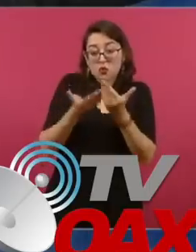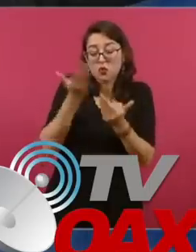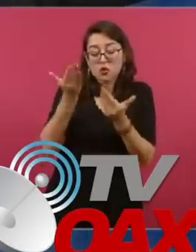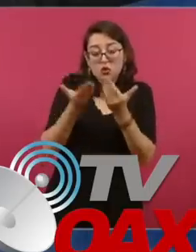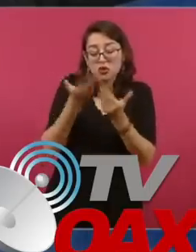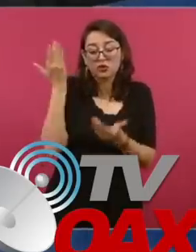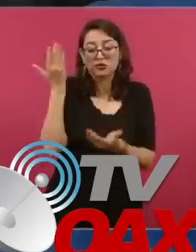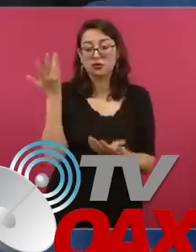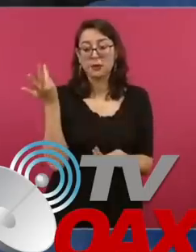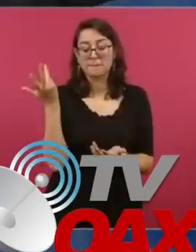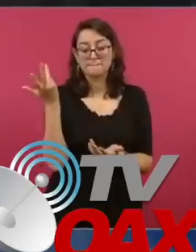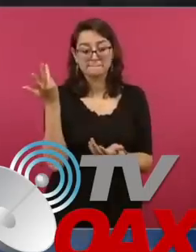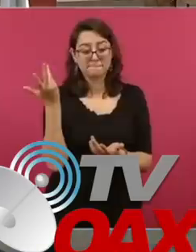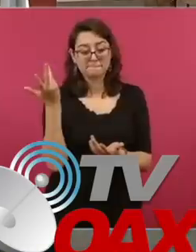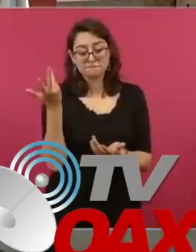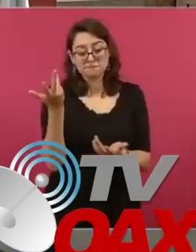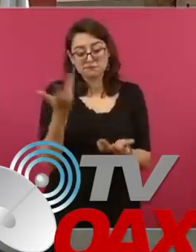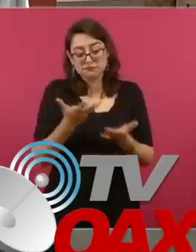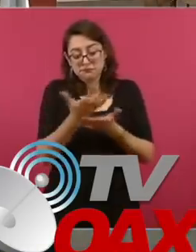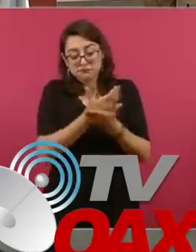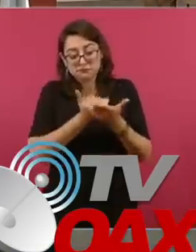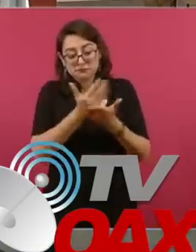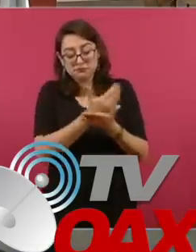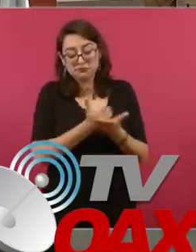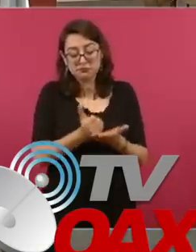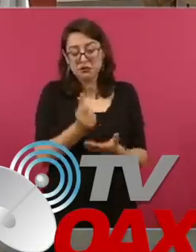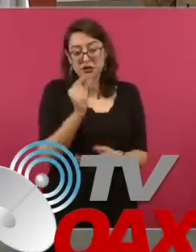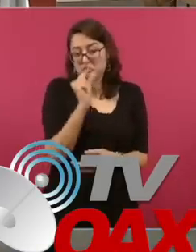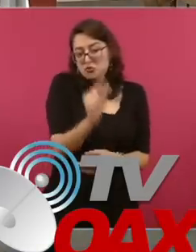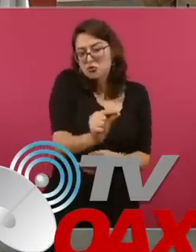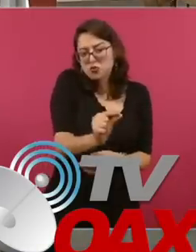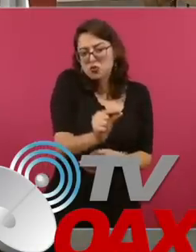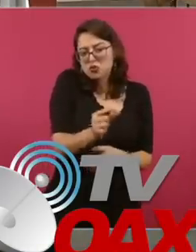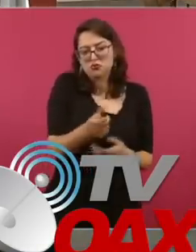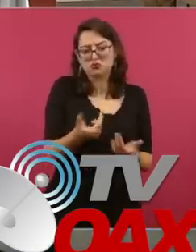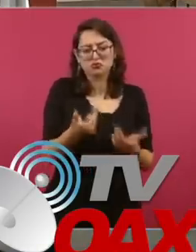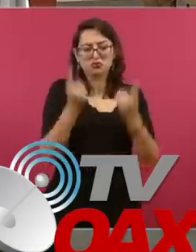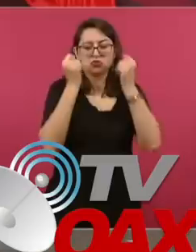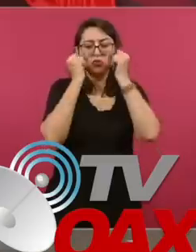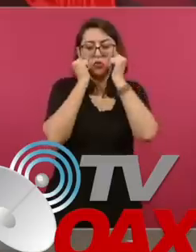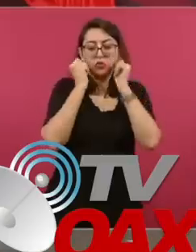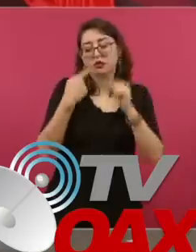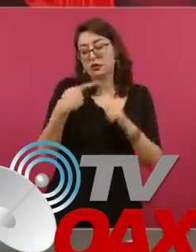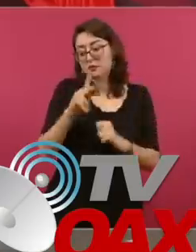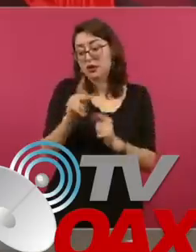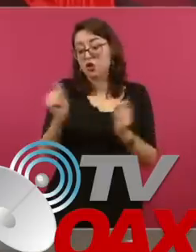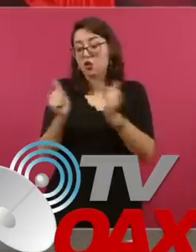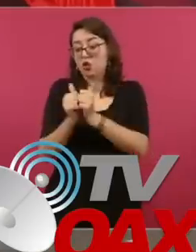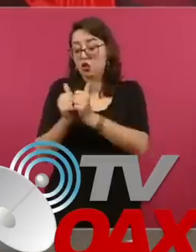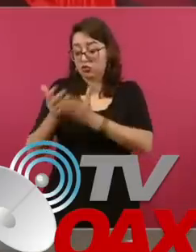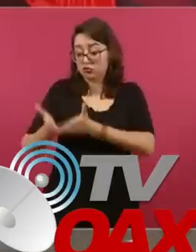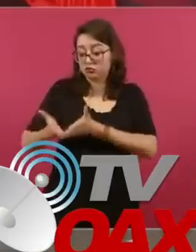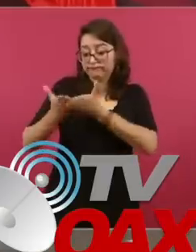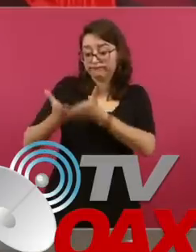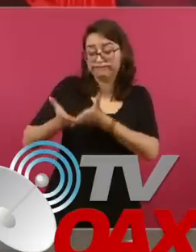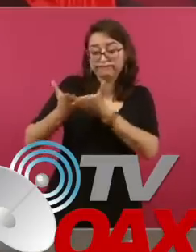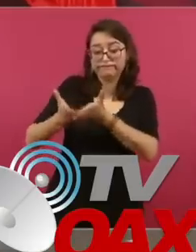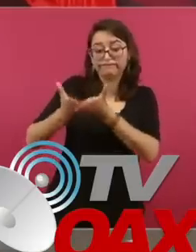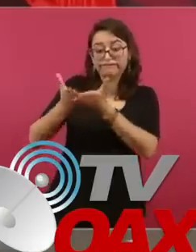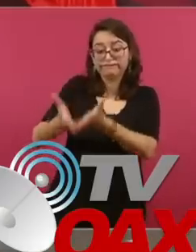una cantidad menor. Esto es lo que podría compensar el puerto